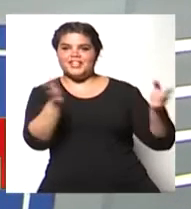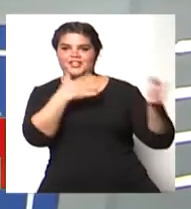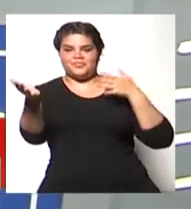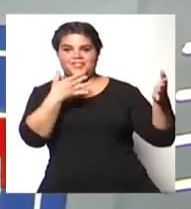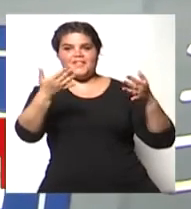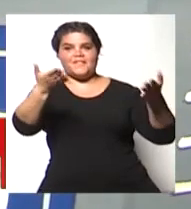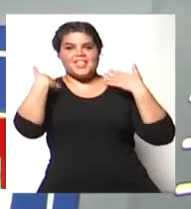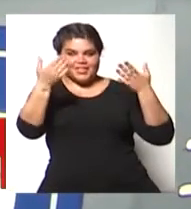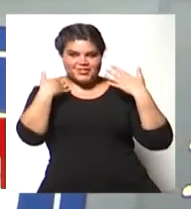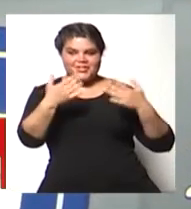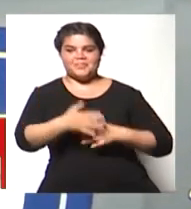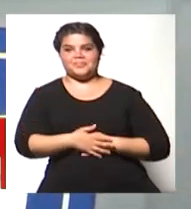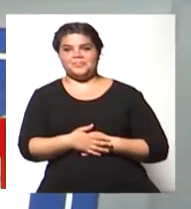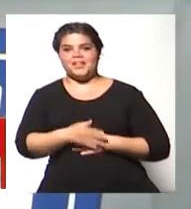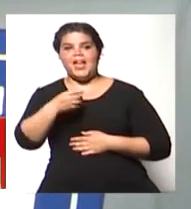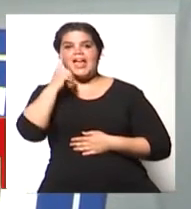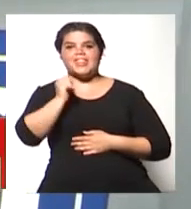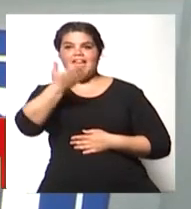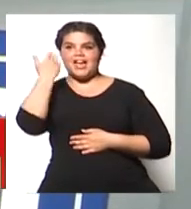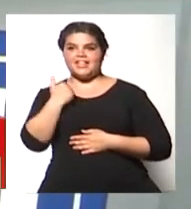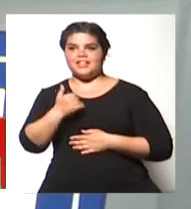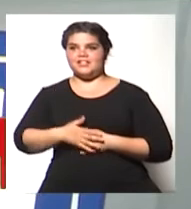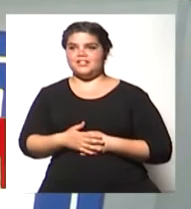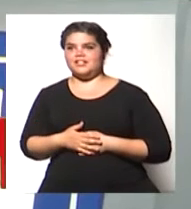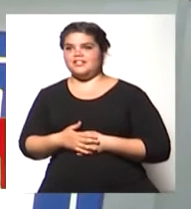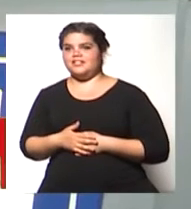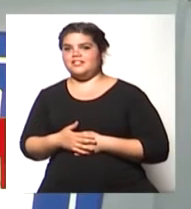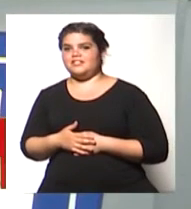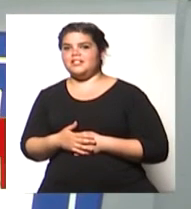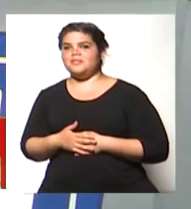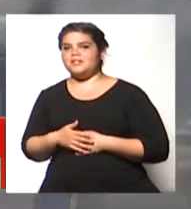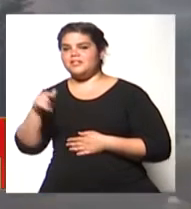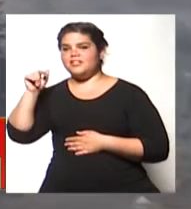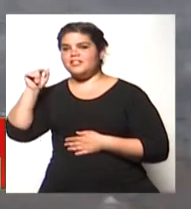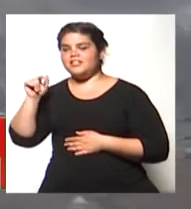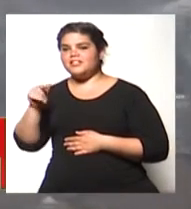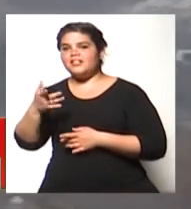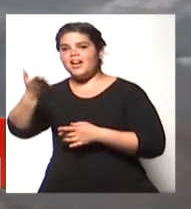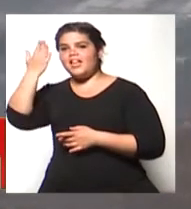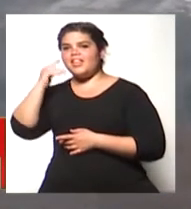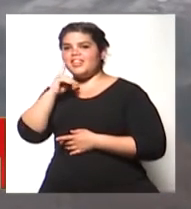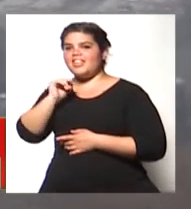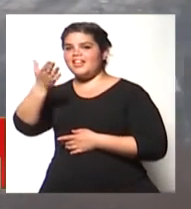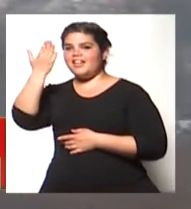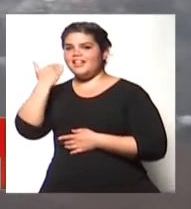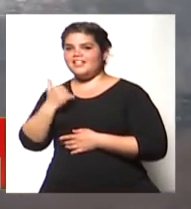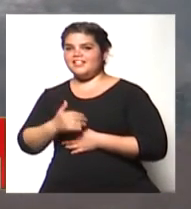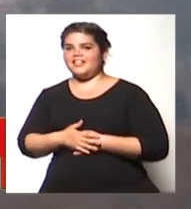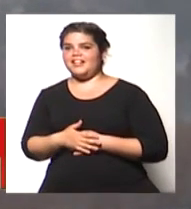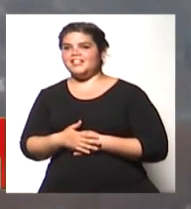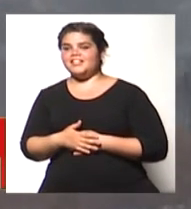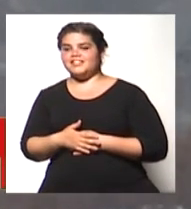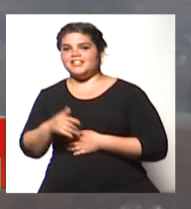Bueno, mirá, el día de ayer, te lo digo así en forma global, tuvimos aproximadamente 40 incendios en distintas